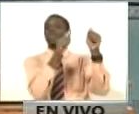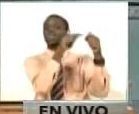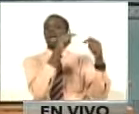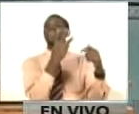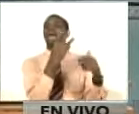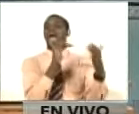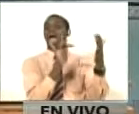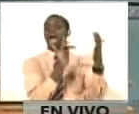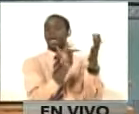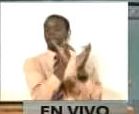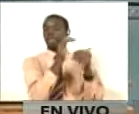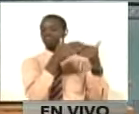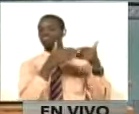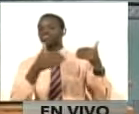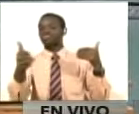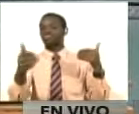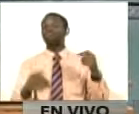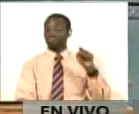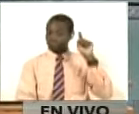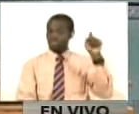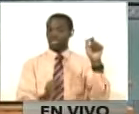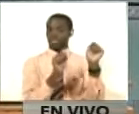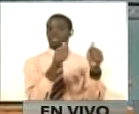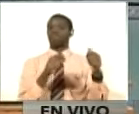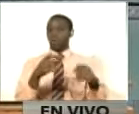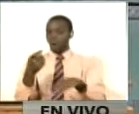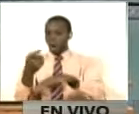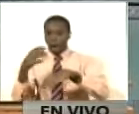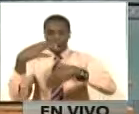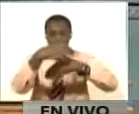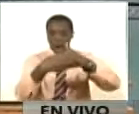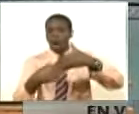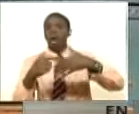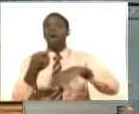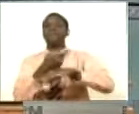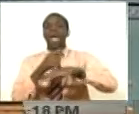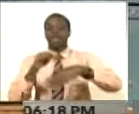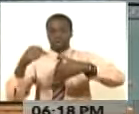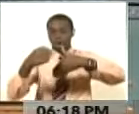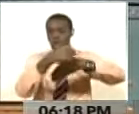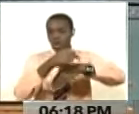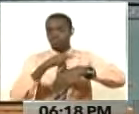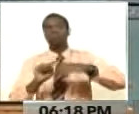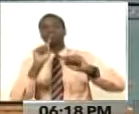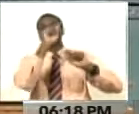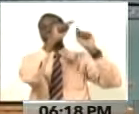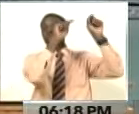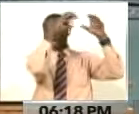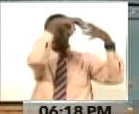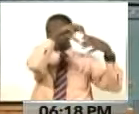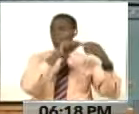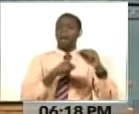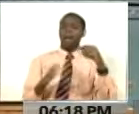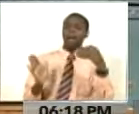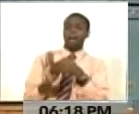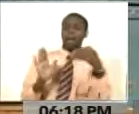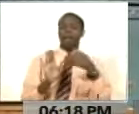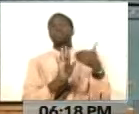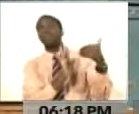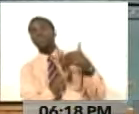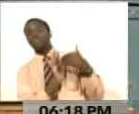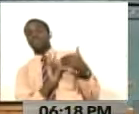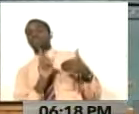con la acción de estos gobiernos que agreden y hostigan a nuestro país que se ha